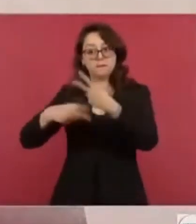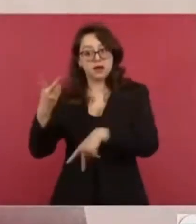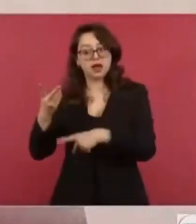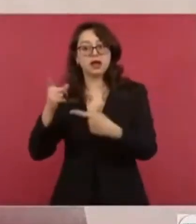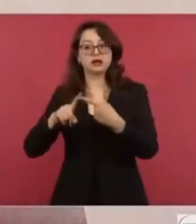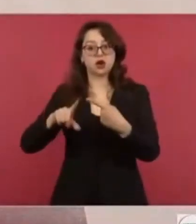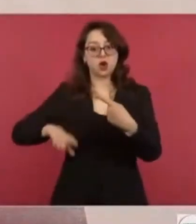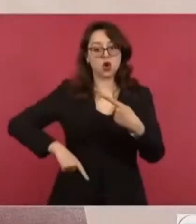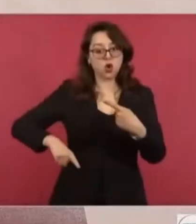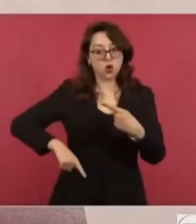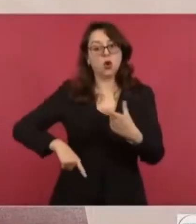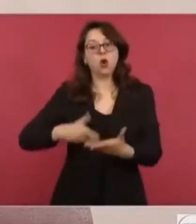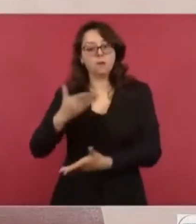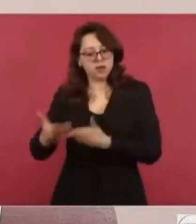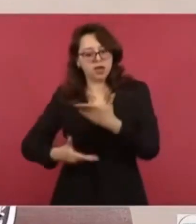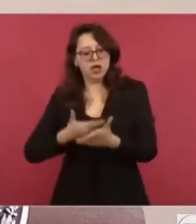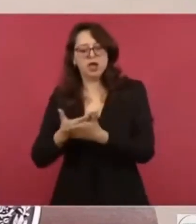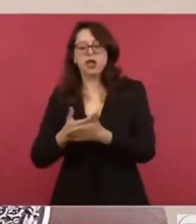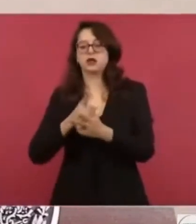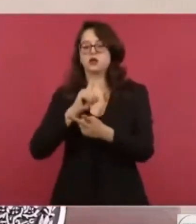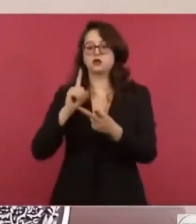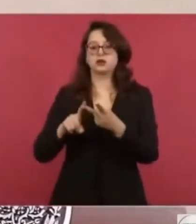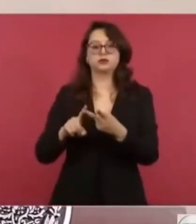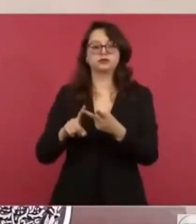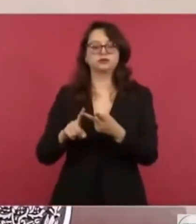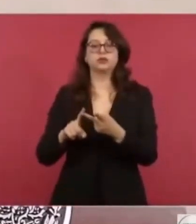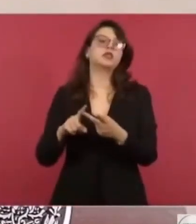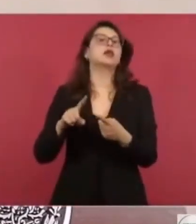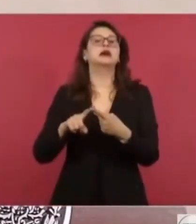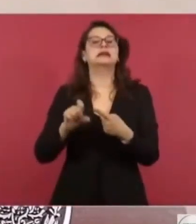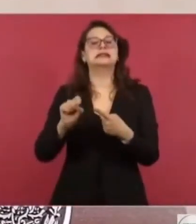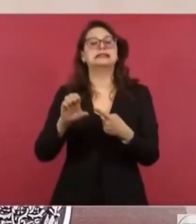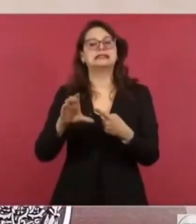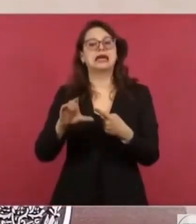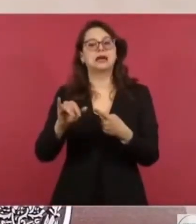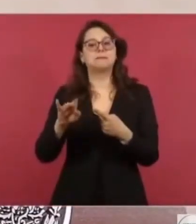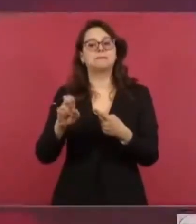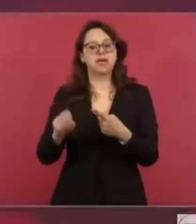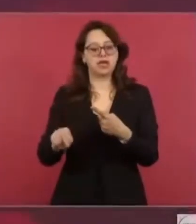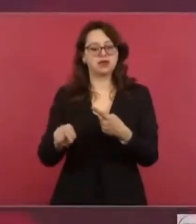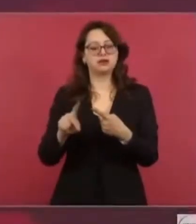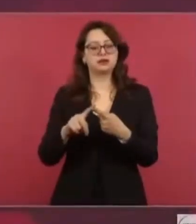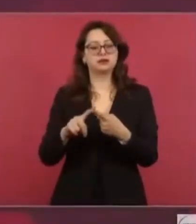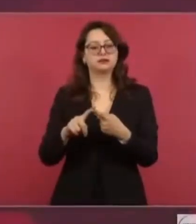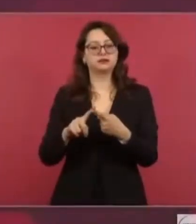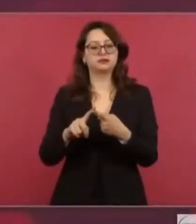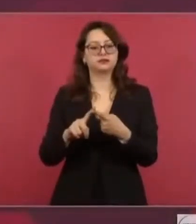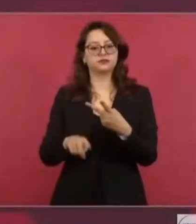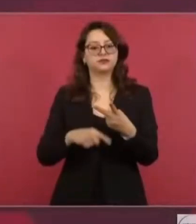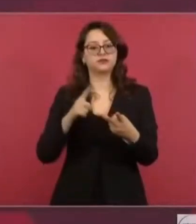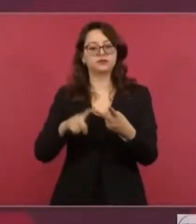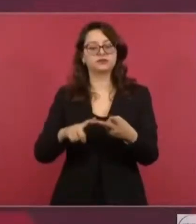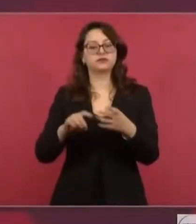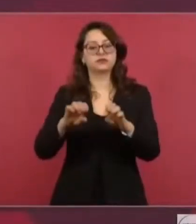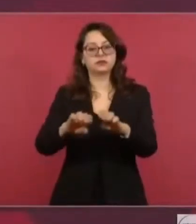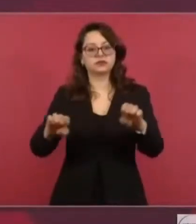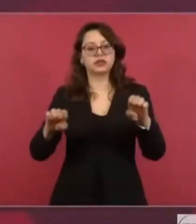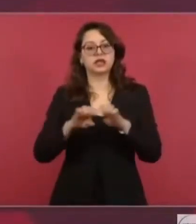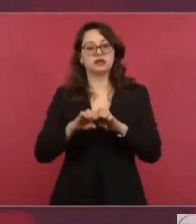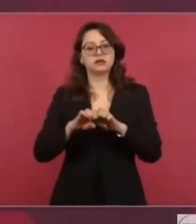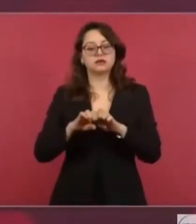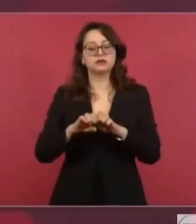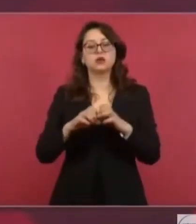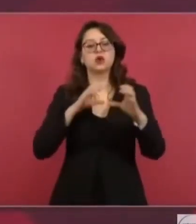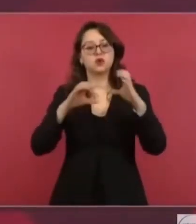servidores públicos de bienestar, los equipos técnicos de